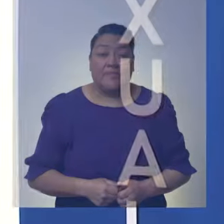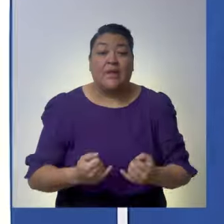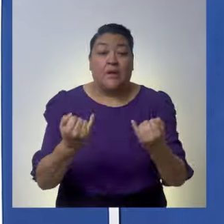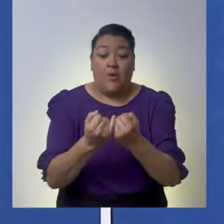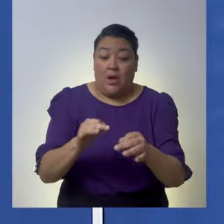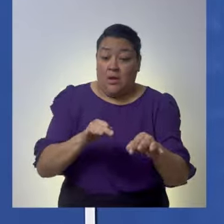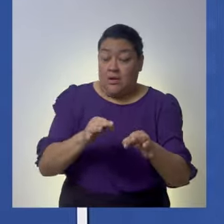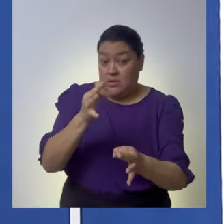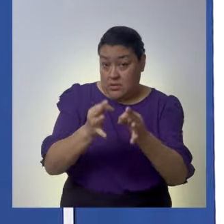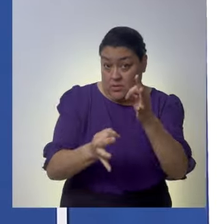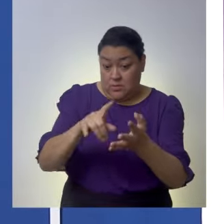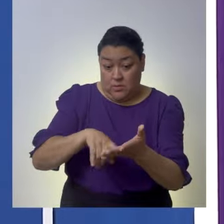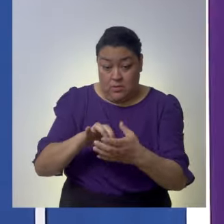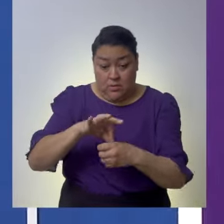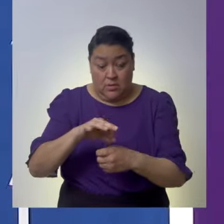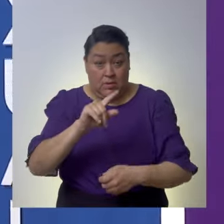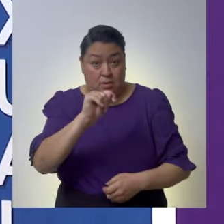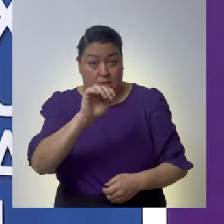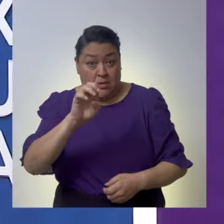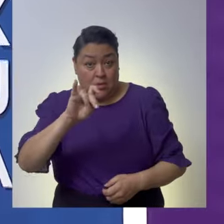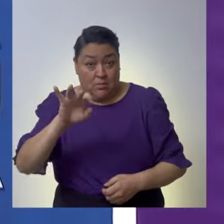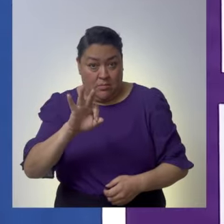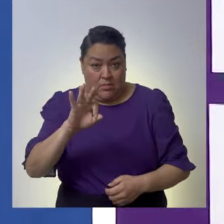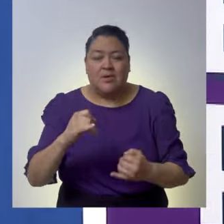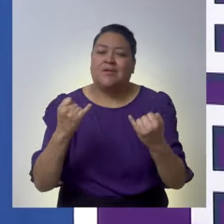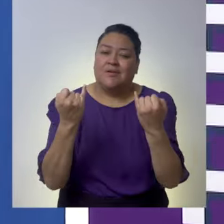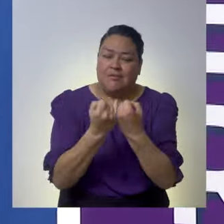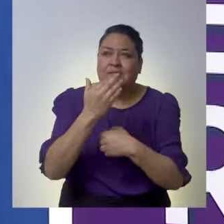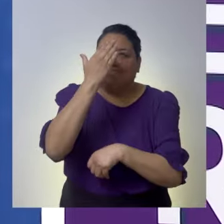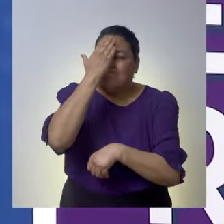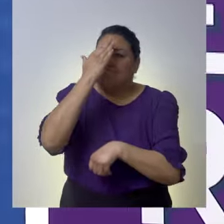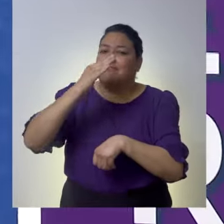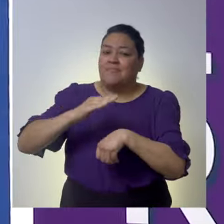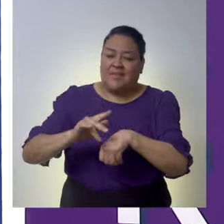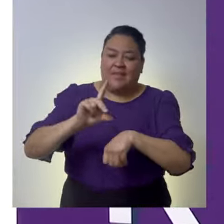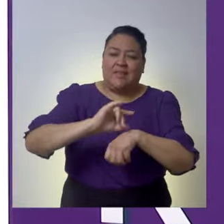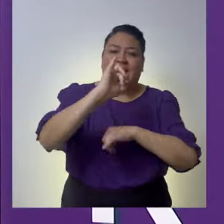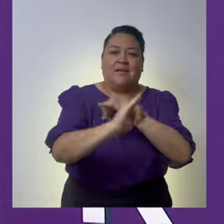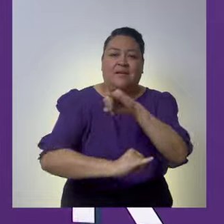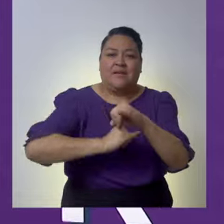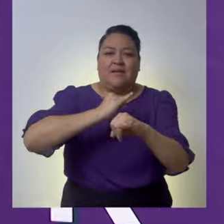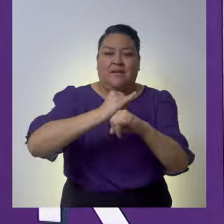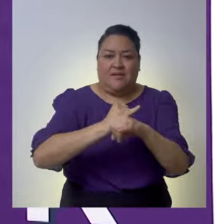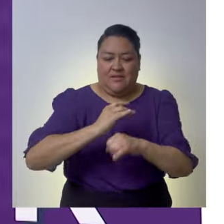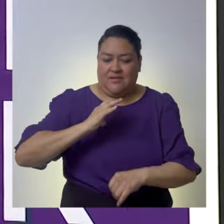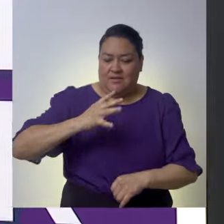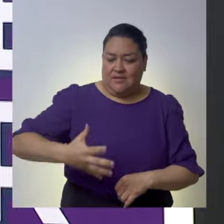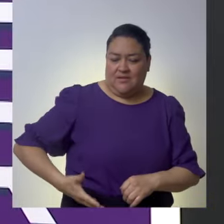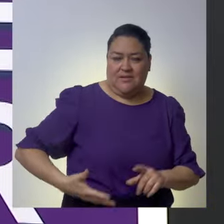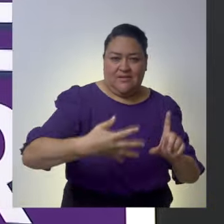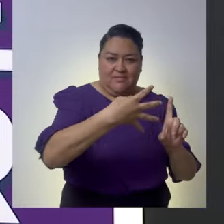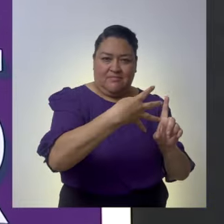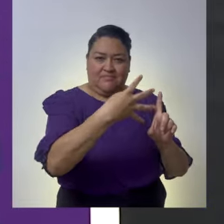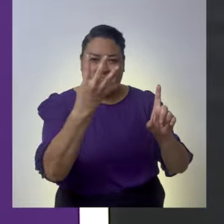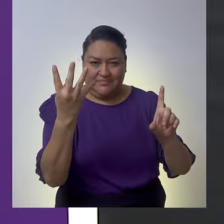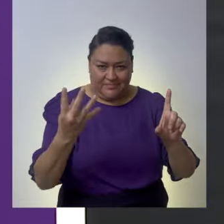El Tribunal Electoral del Poder Judicial de la Federación se sumó a la conmemoración del Día Internacional del Orgullo